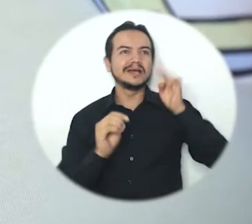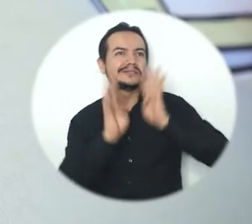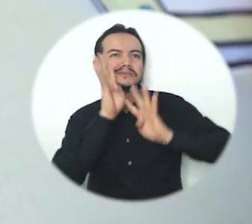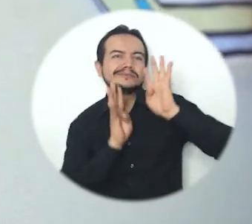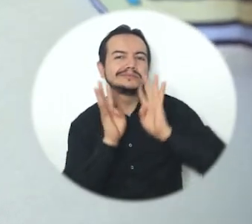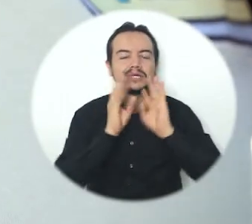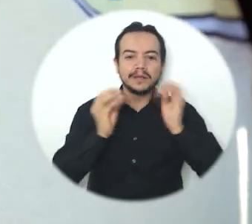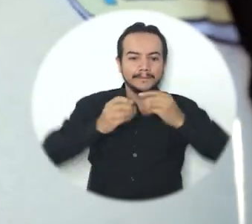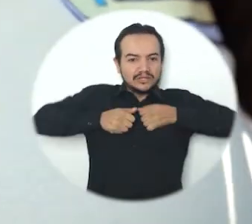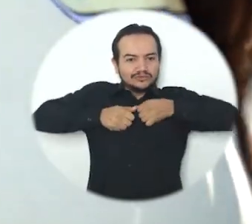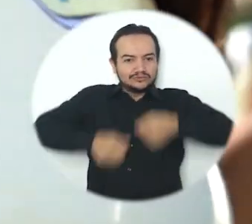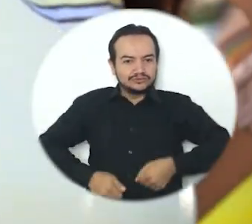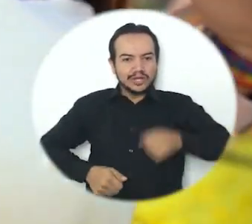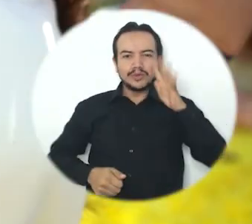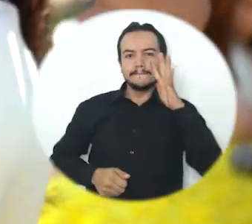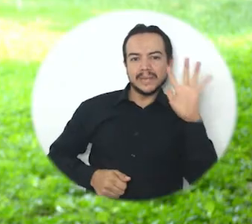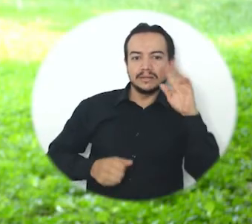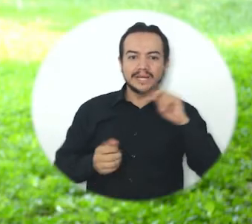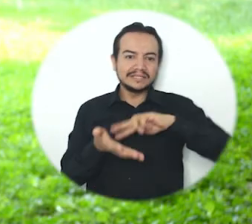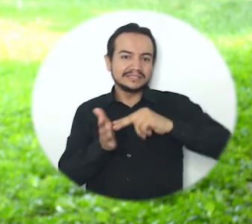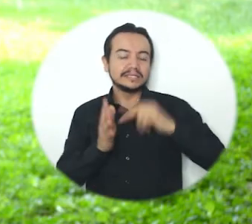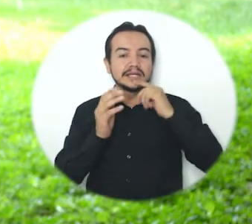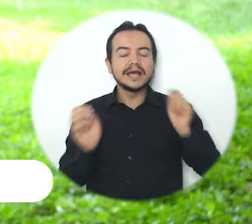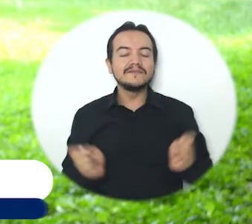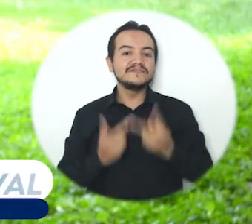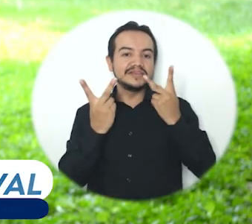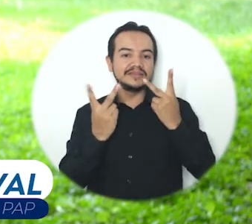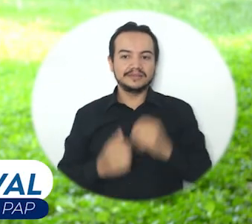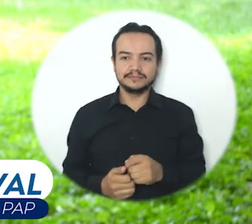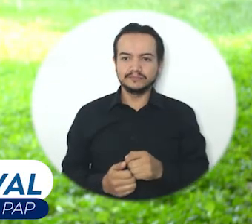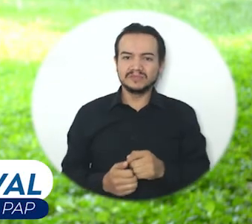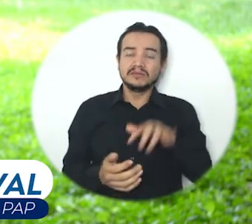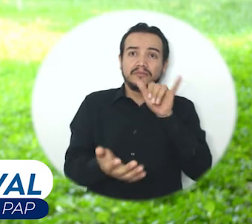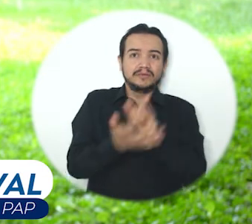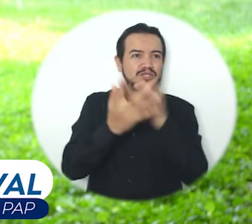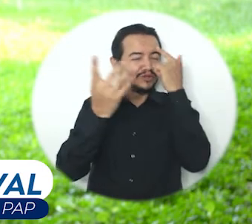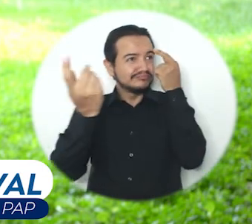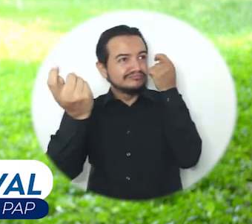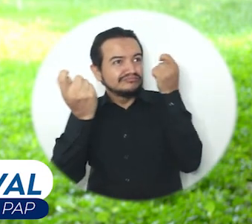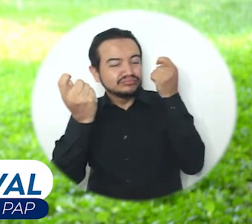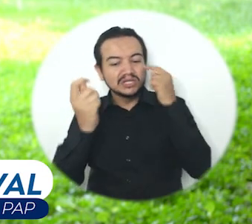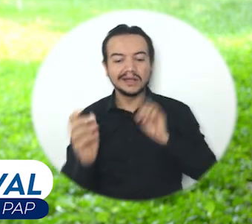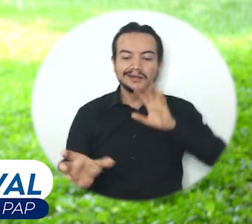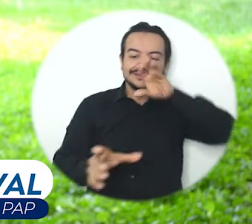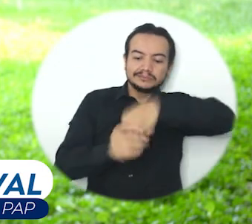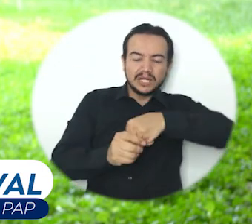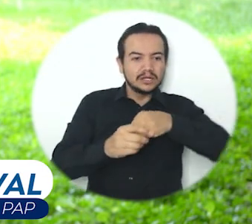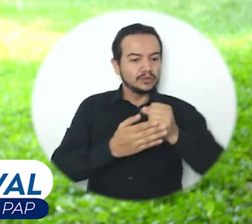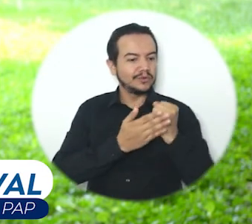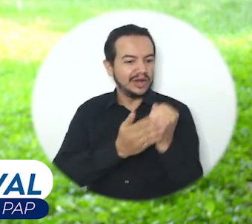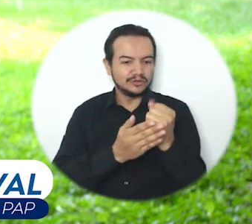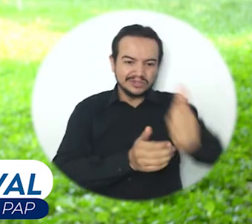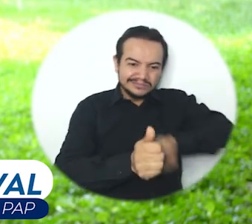oportunidades, la alegría y el valor de la vida. Generar estrategias que promuevan el fortalecimiento de las redes de apoyo, la